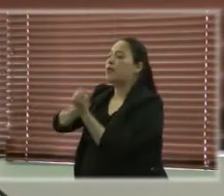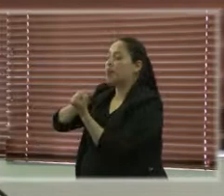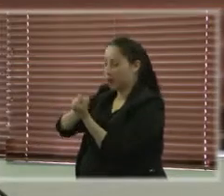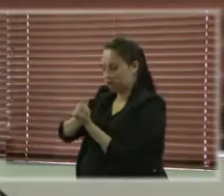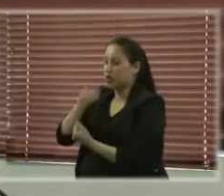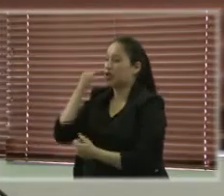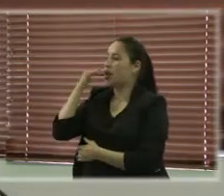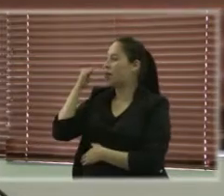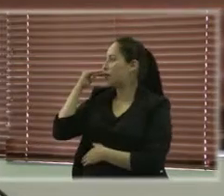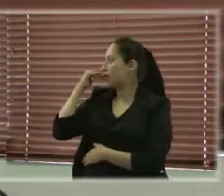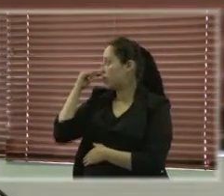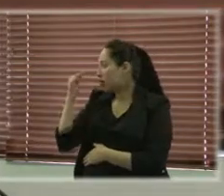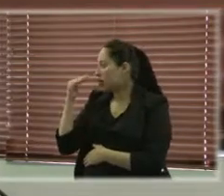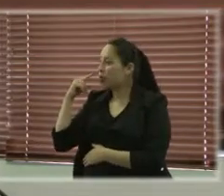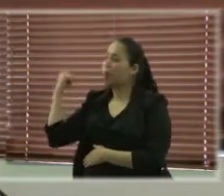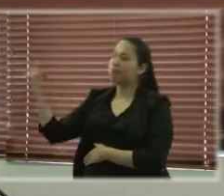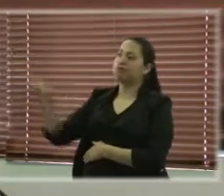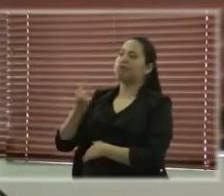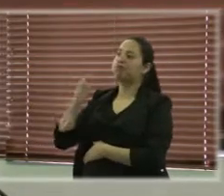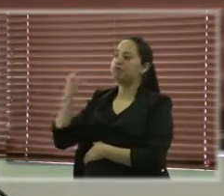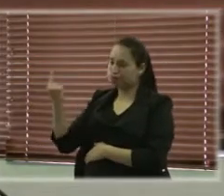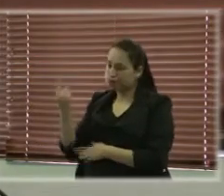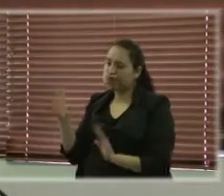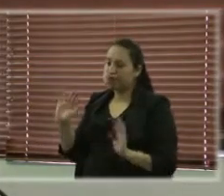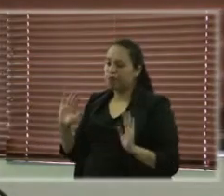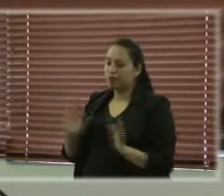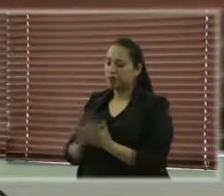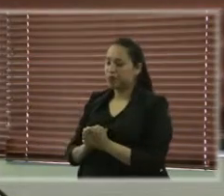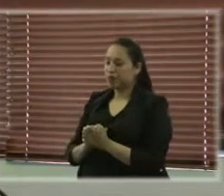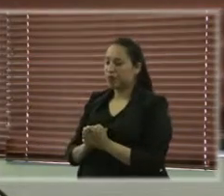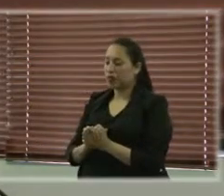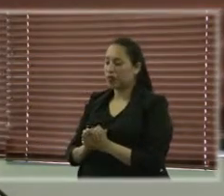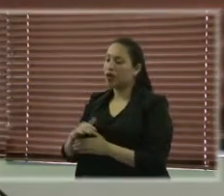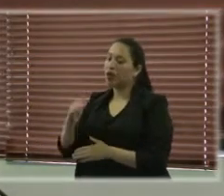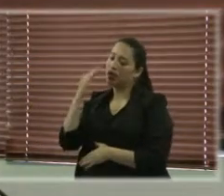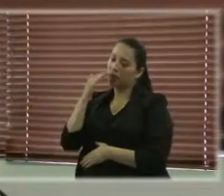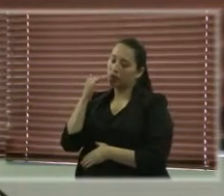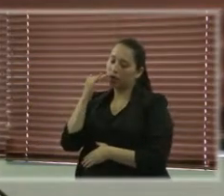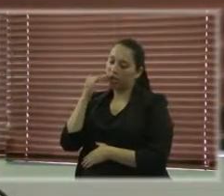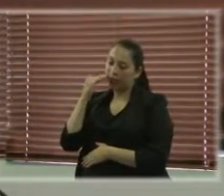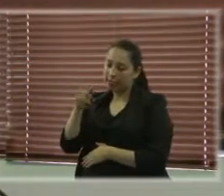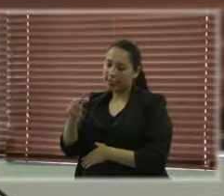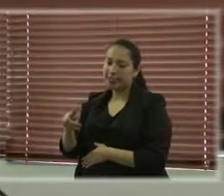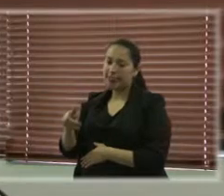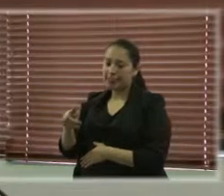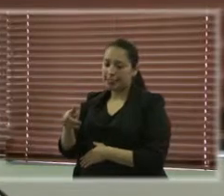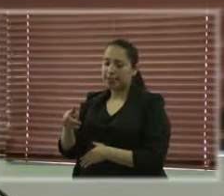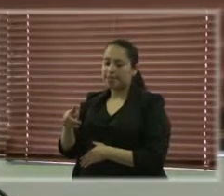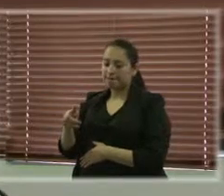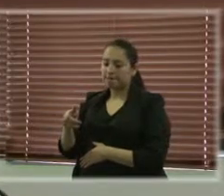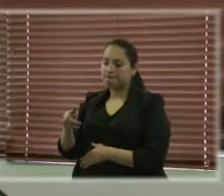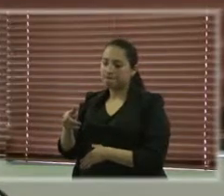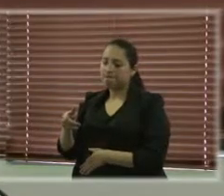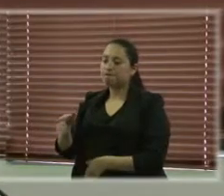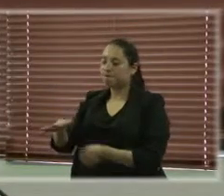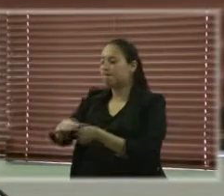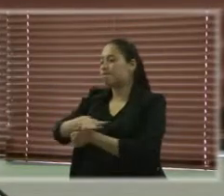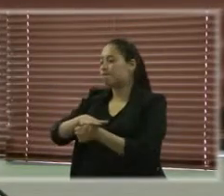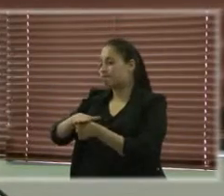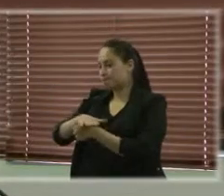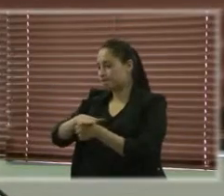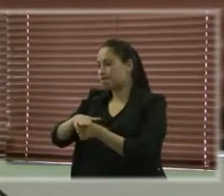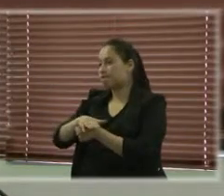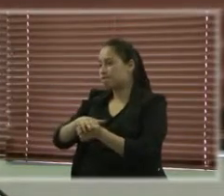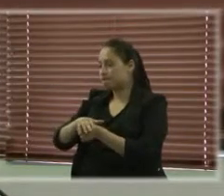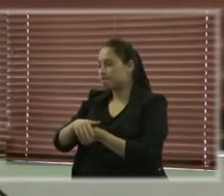mujeres en general, a mujeres que han sido víctimas de violencia